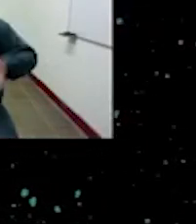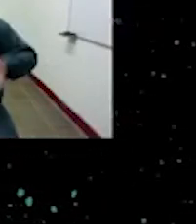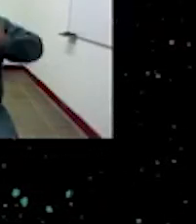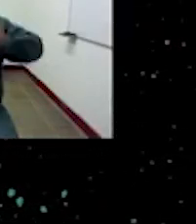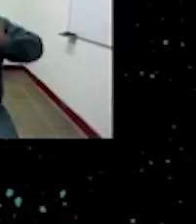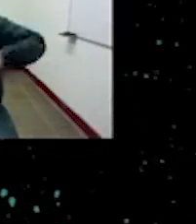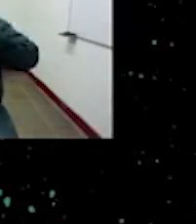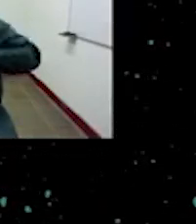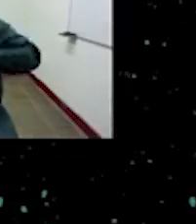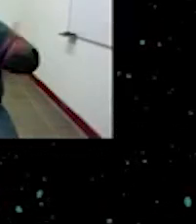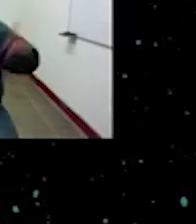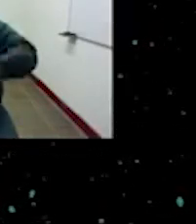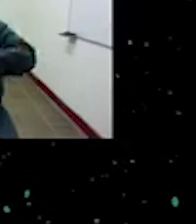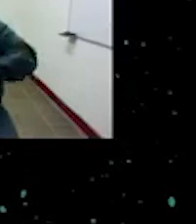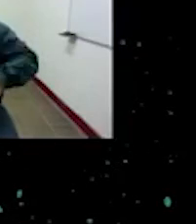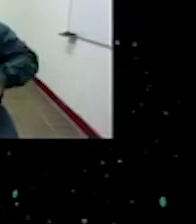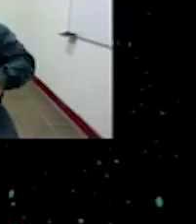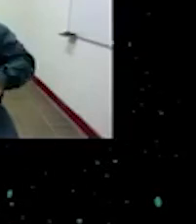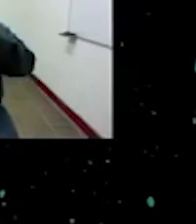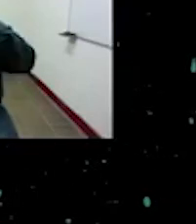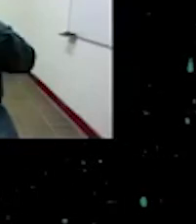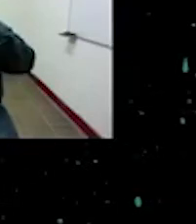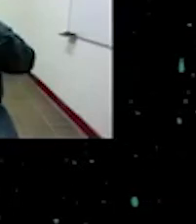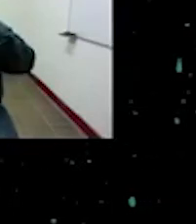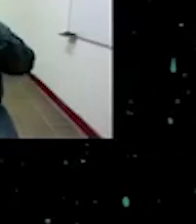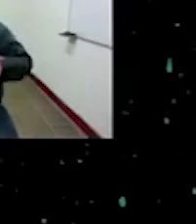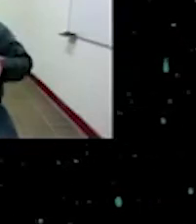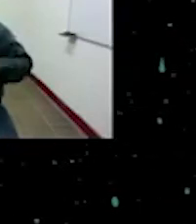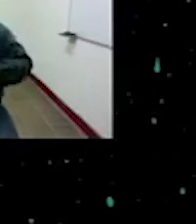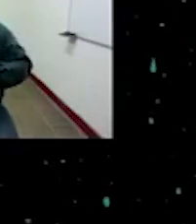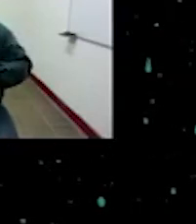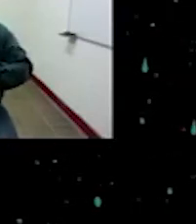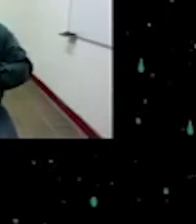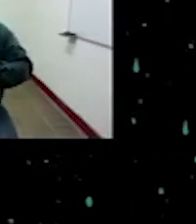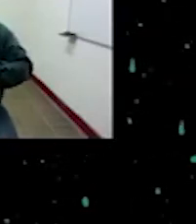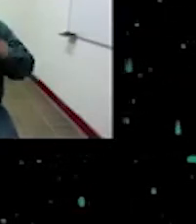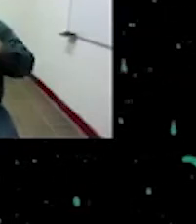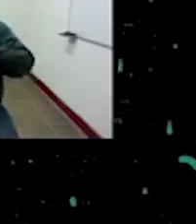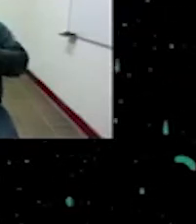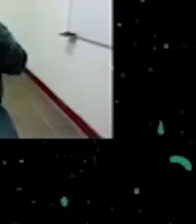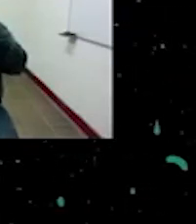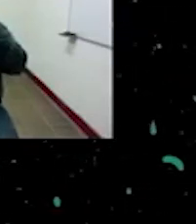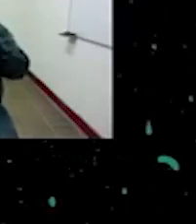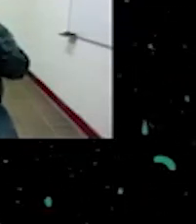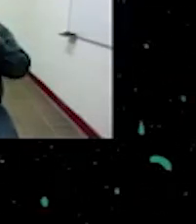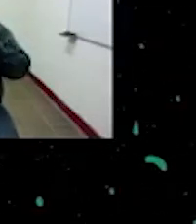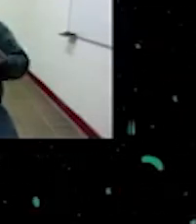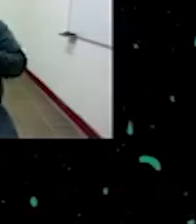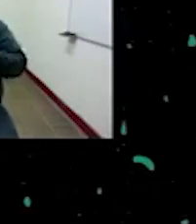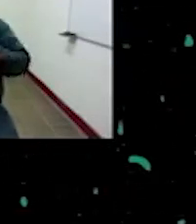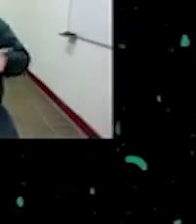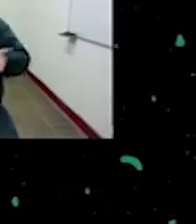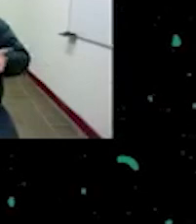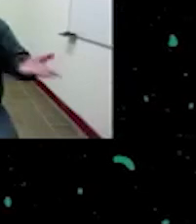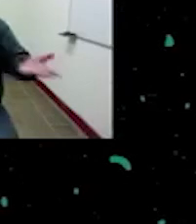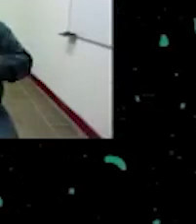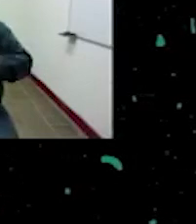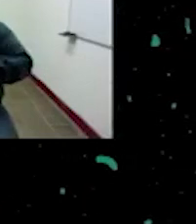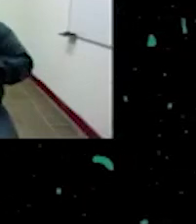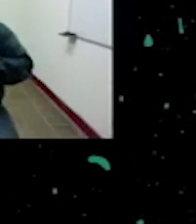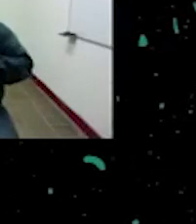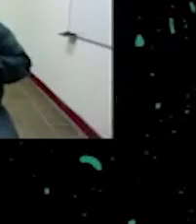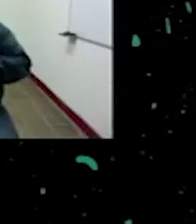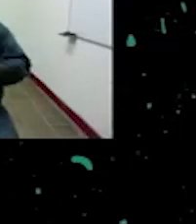porque esto es porque bueno en algún momento yo creo que lo discutíamos es porque porque en las